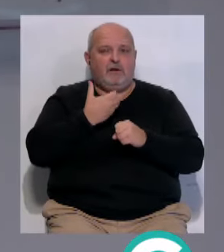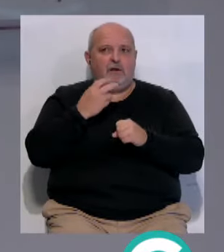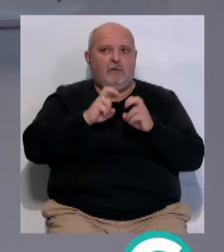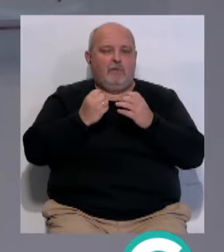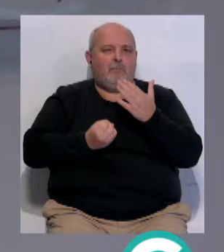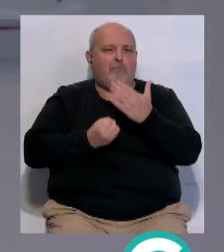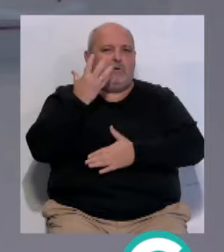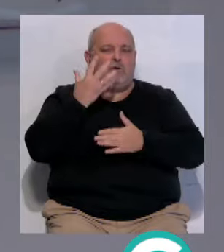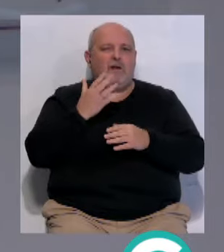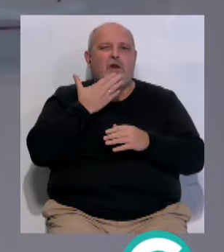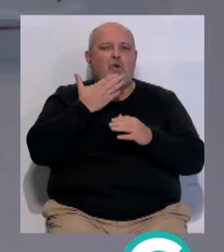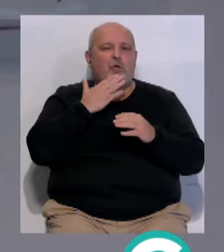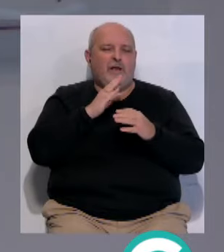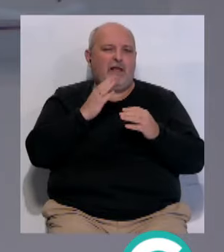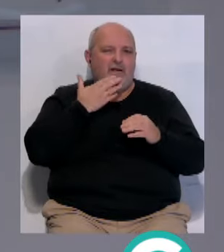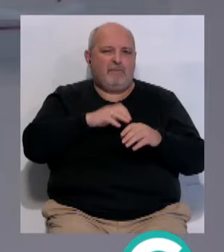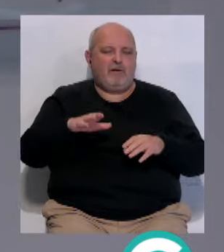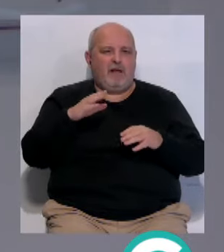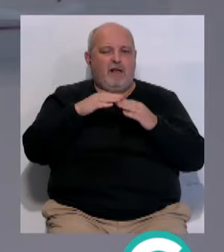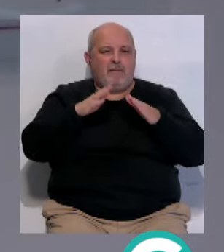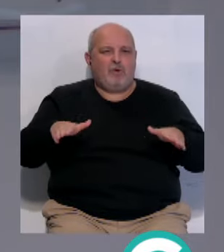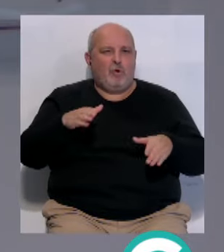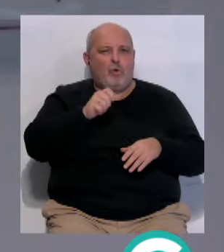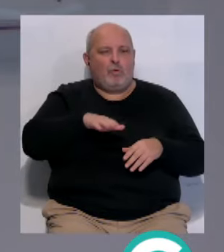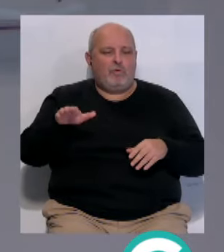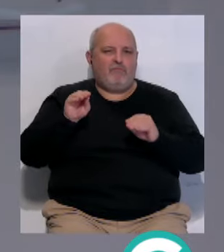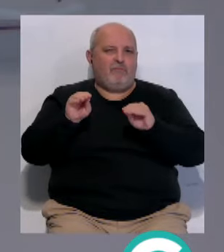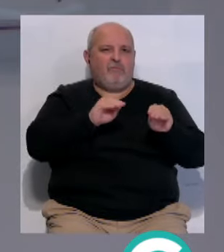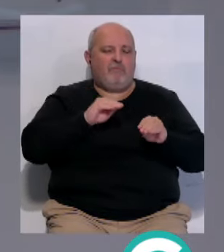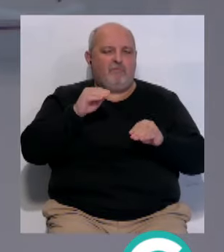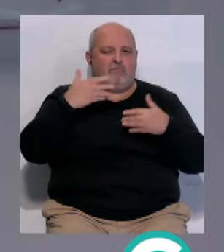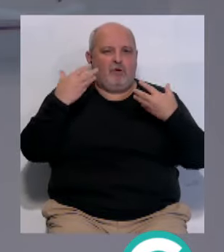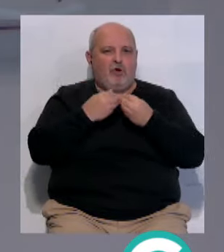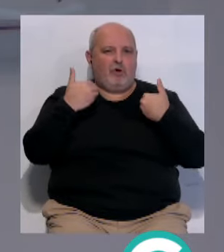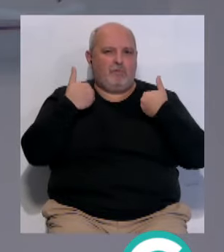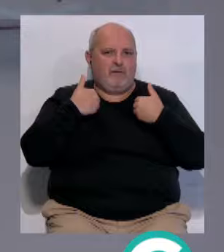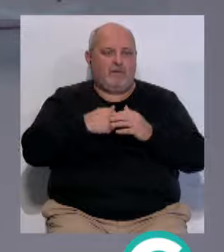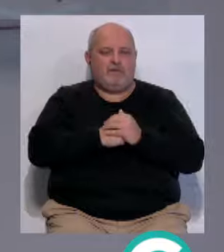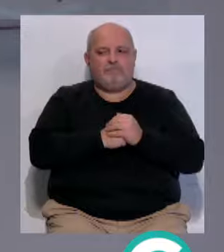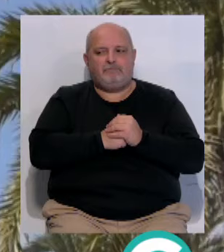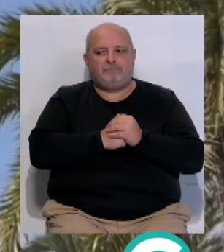activarlo... ...incluyendo ludotecas... ...campamentos urbanos... ...y formación en corresponsabilidad.